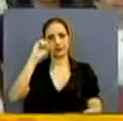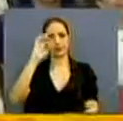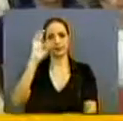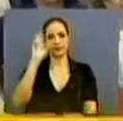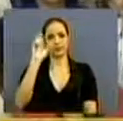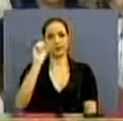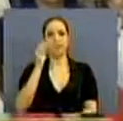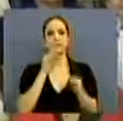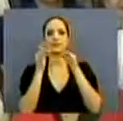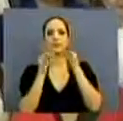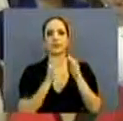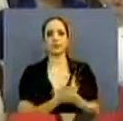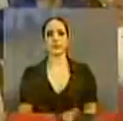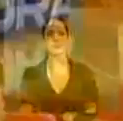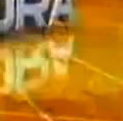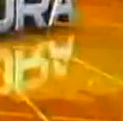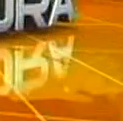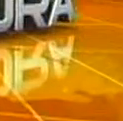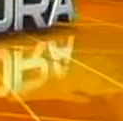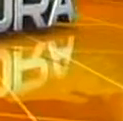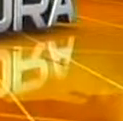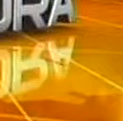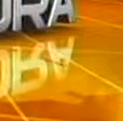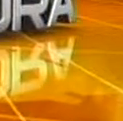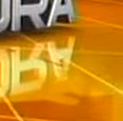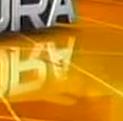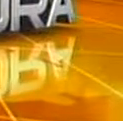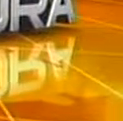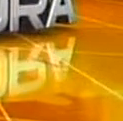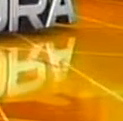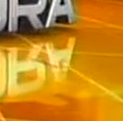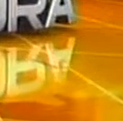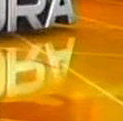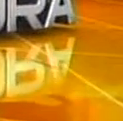Fernández, Telemetro Reporta. Gracias. Gracias.